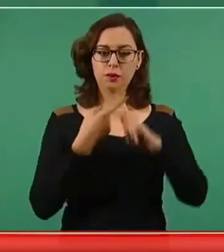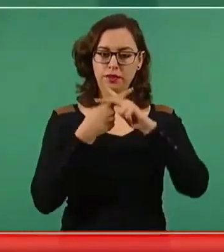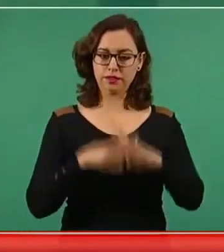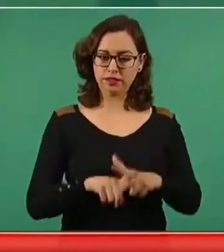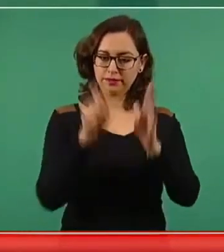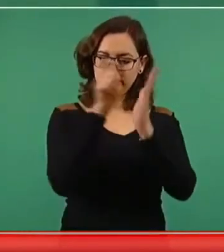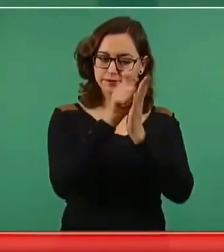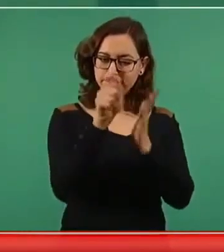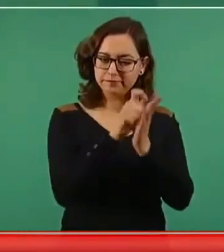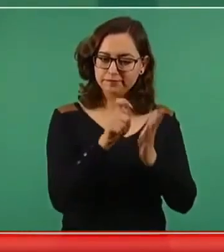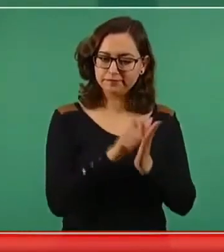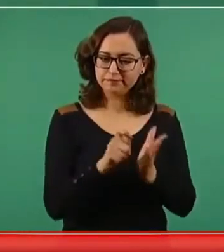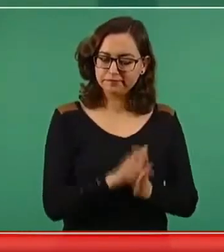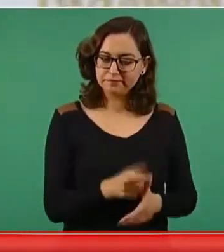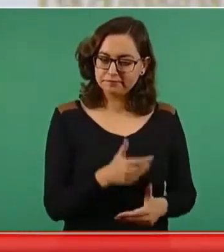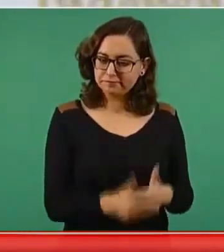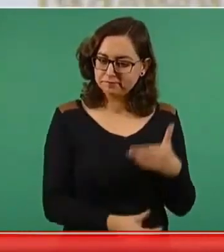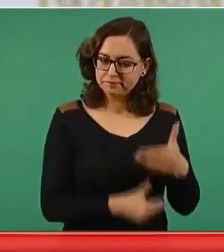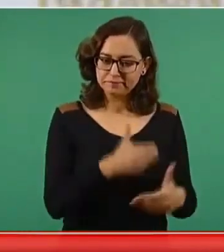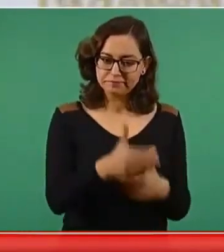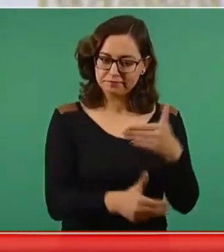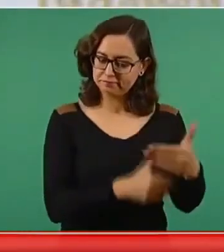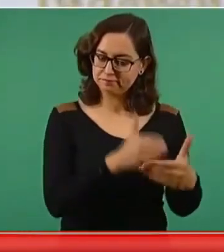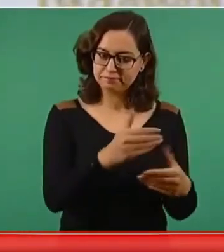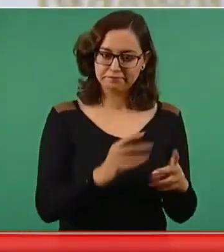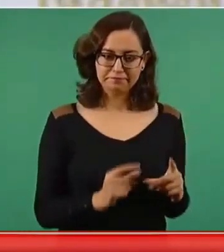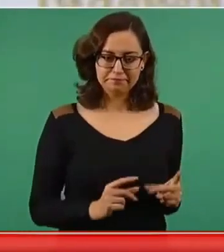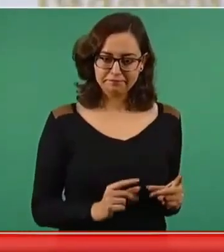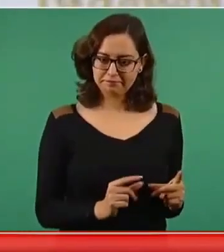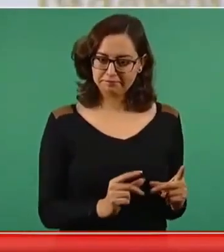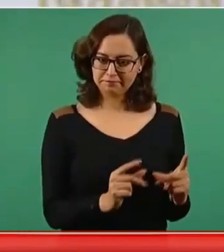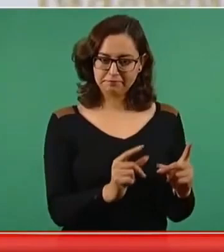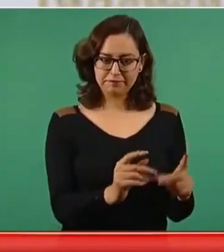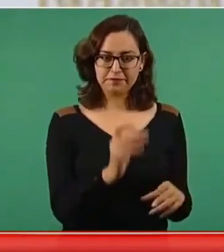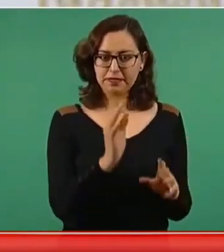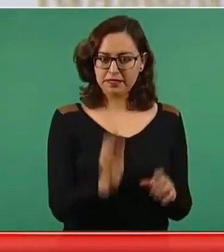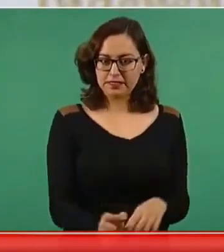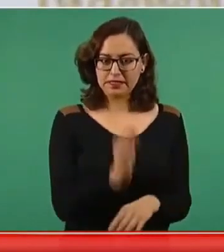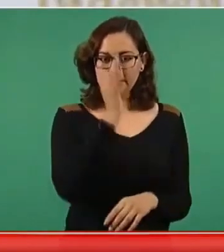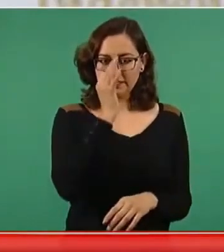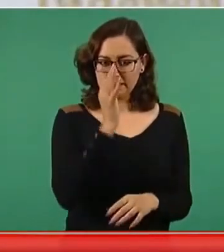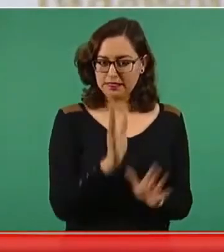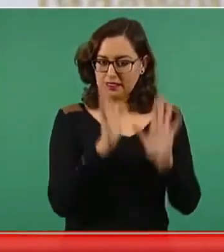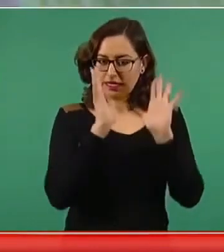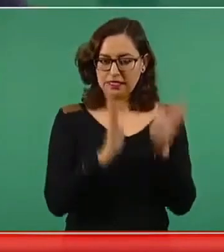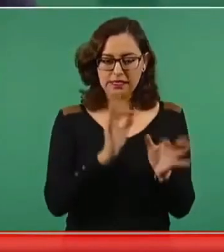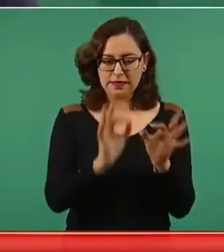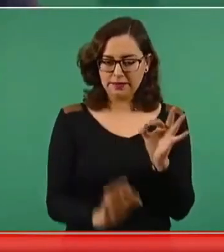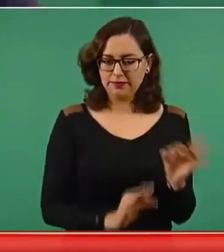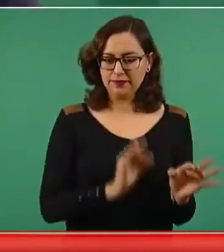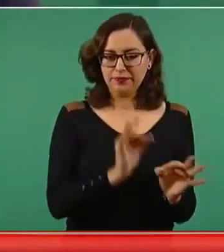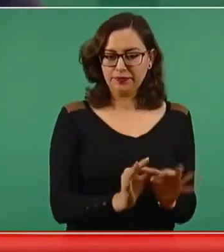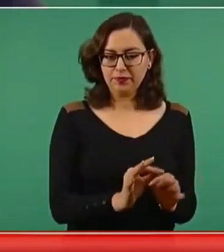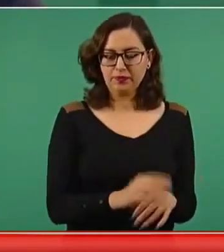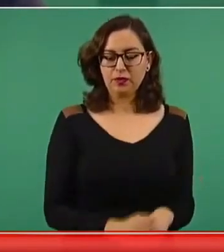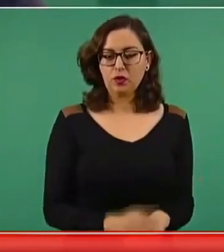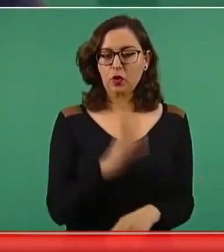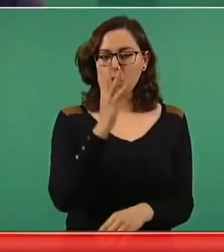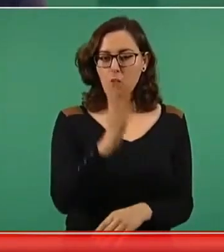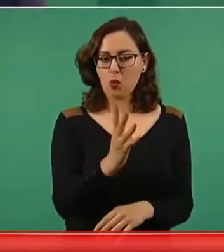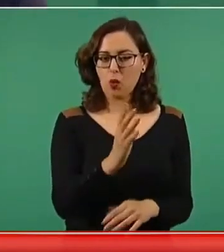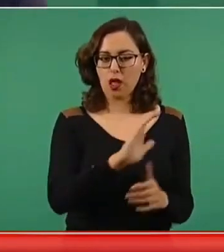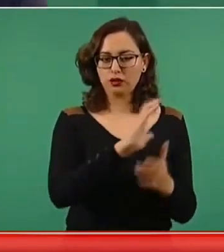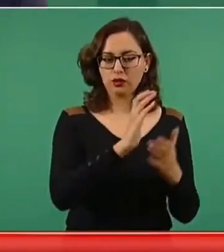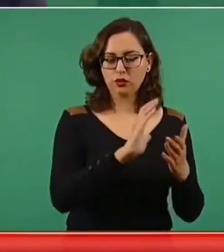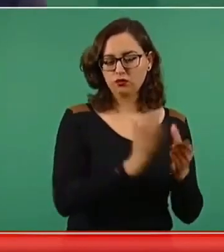Ya estoy por terminar la primera versión, el borrador. Son cuatro capítulos.